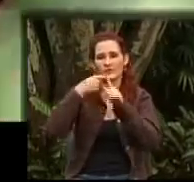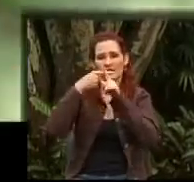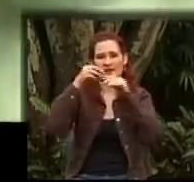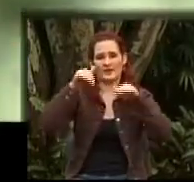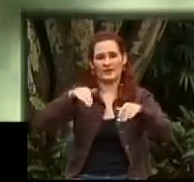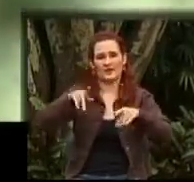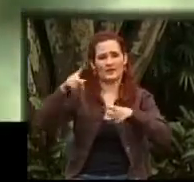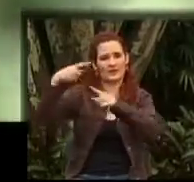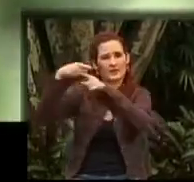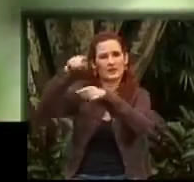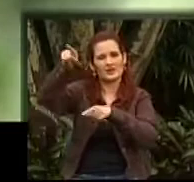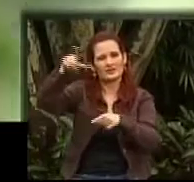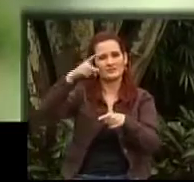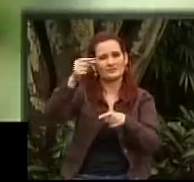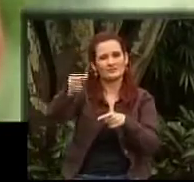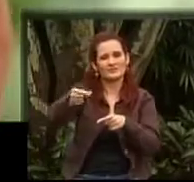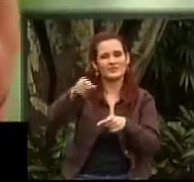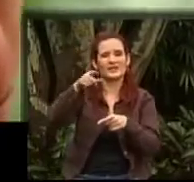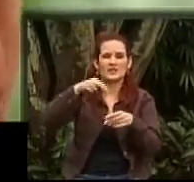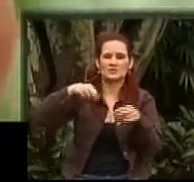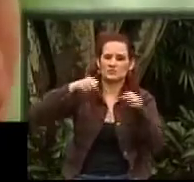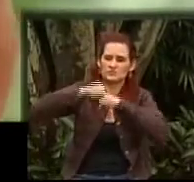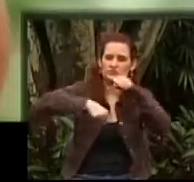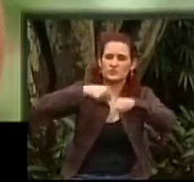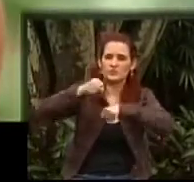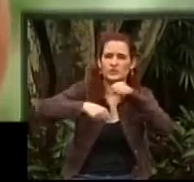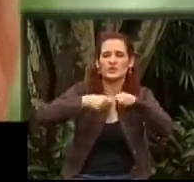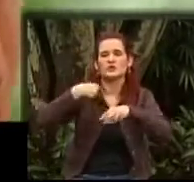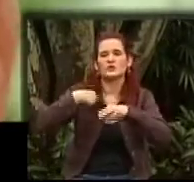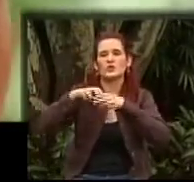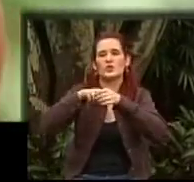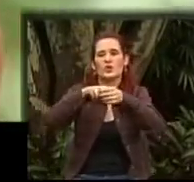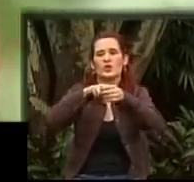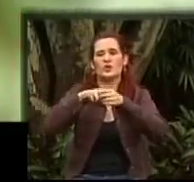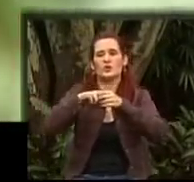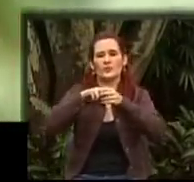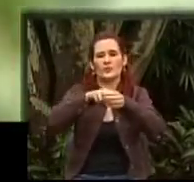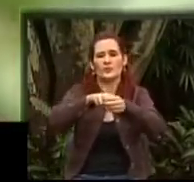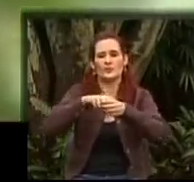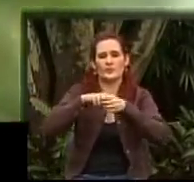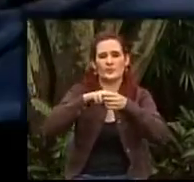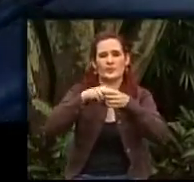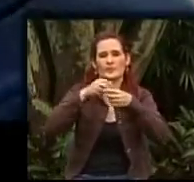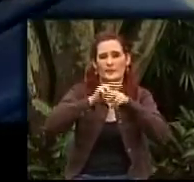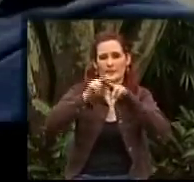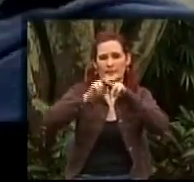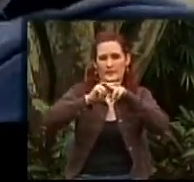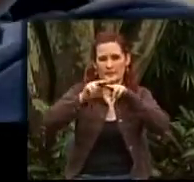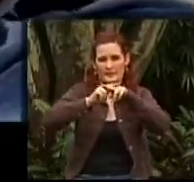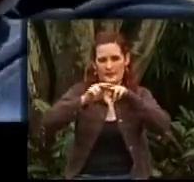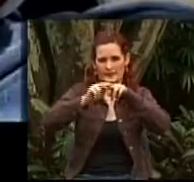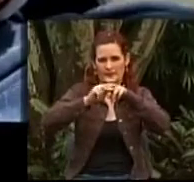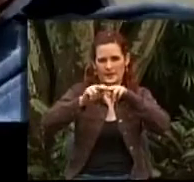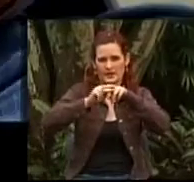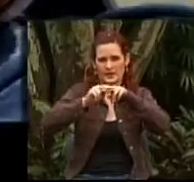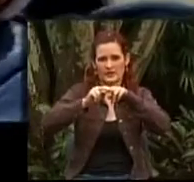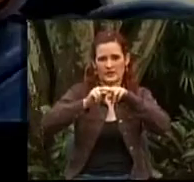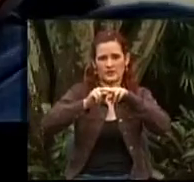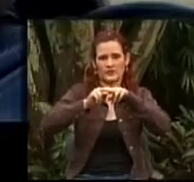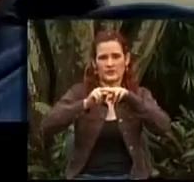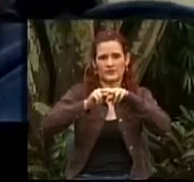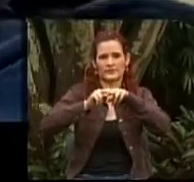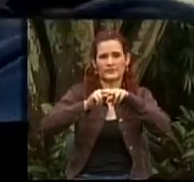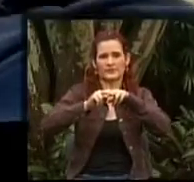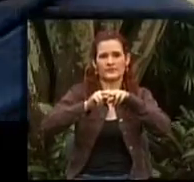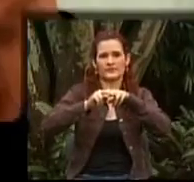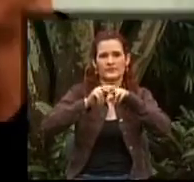Me transporto a veces en los colectivos hasta el metro y ya del metro llama a la persona que